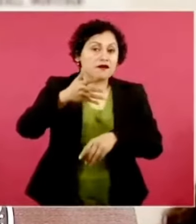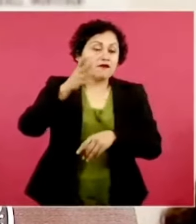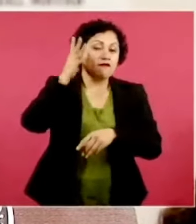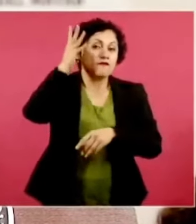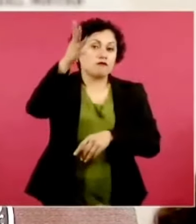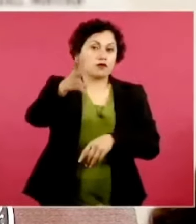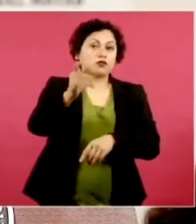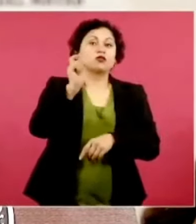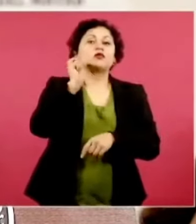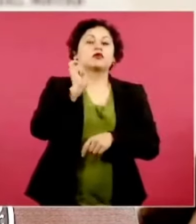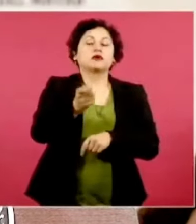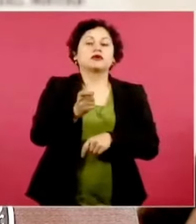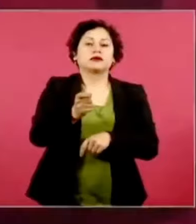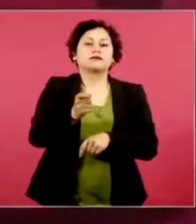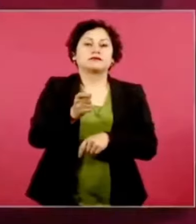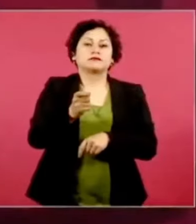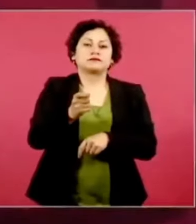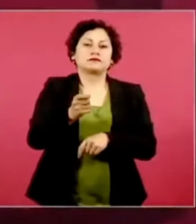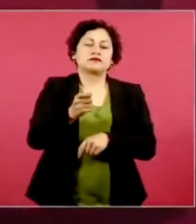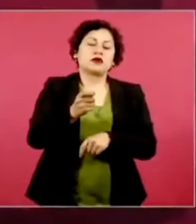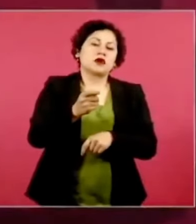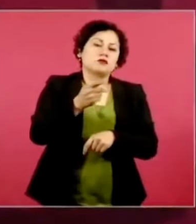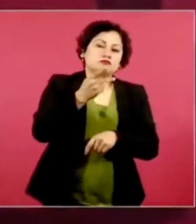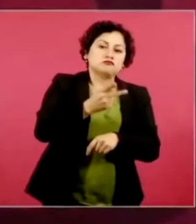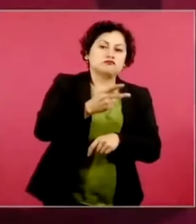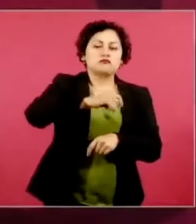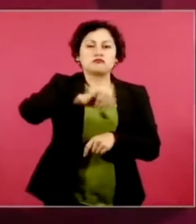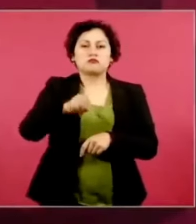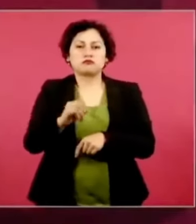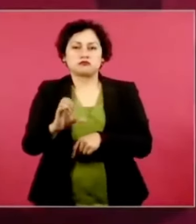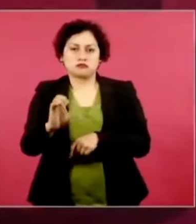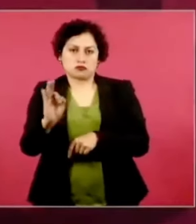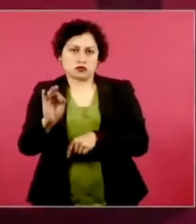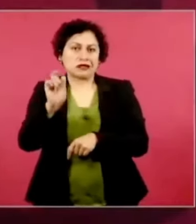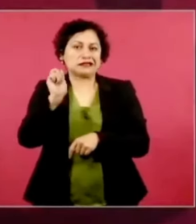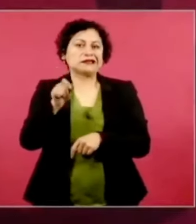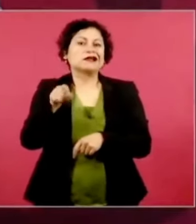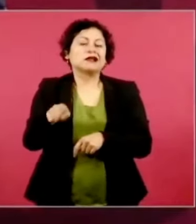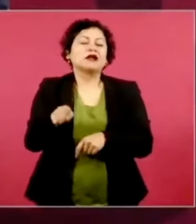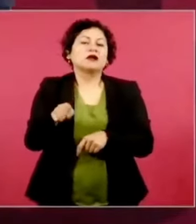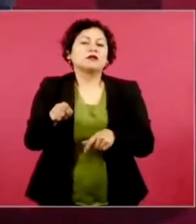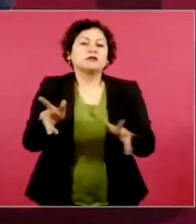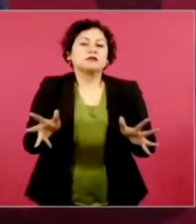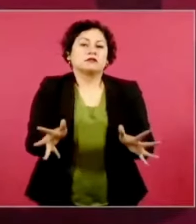participación de jóvenes en distintas ramas.